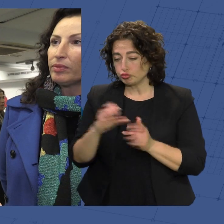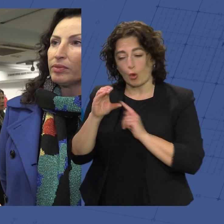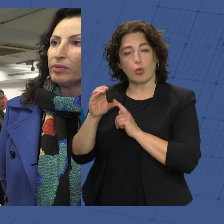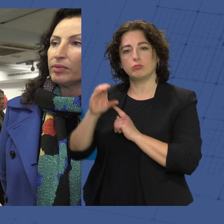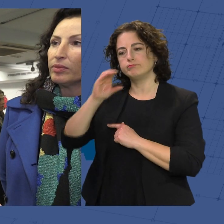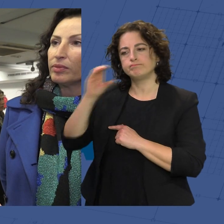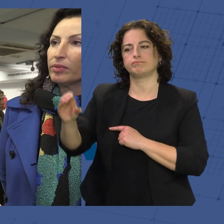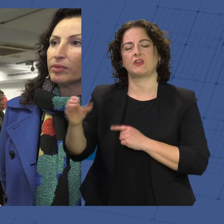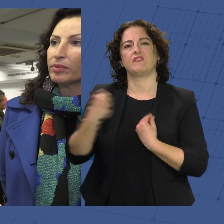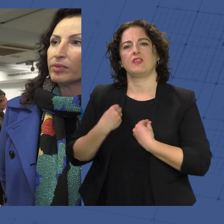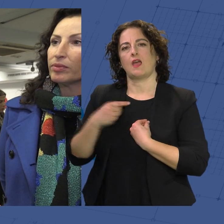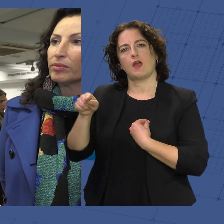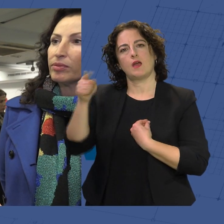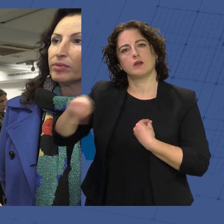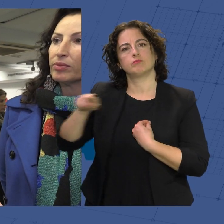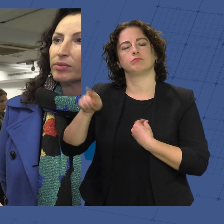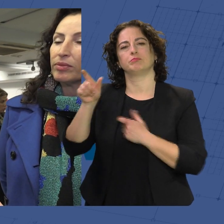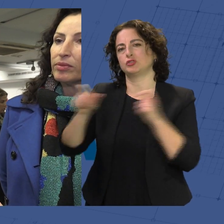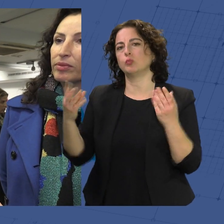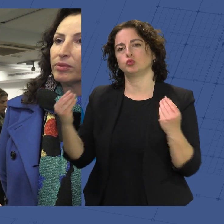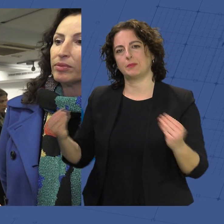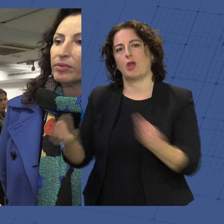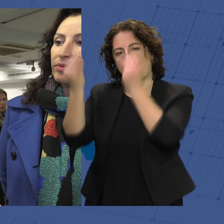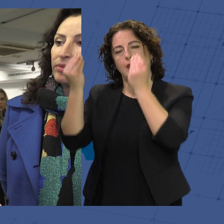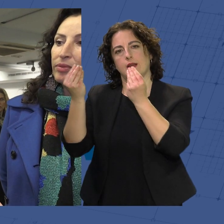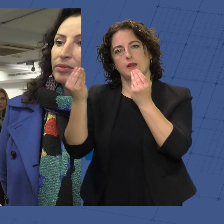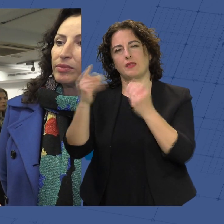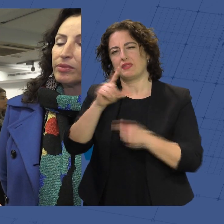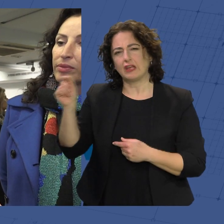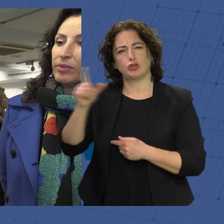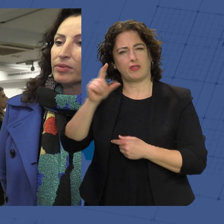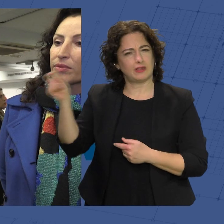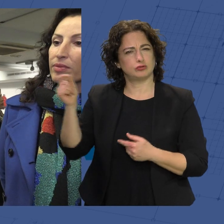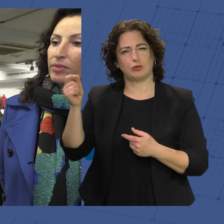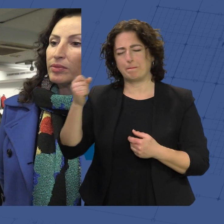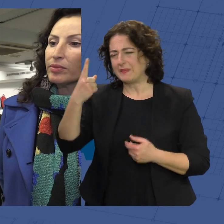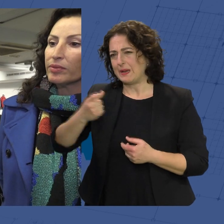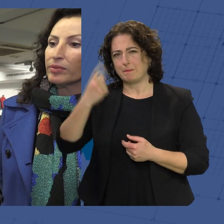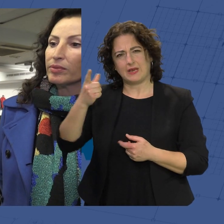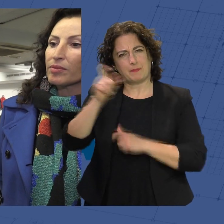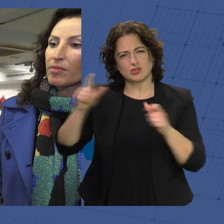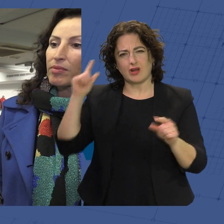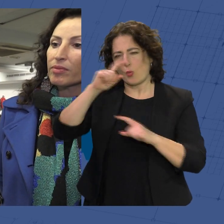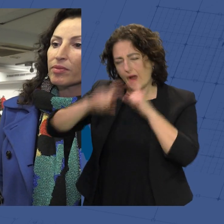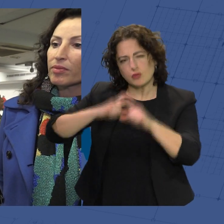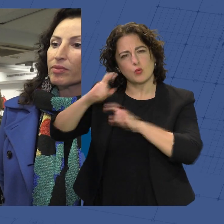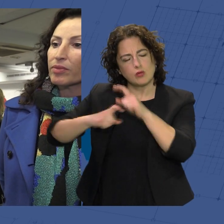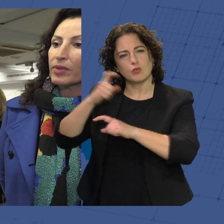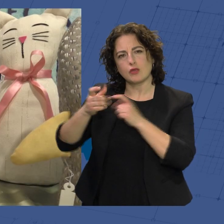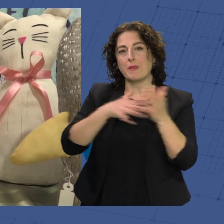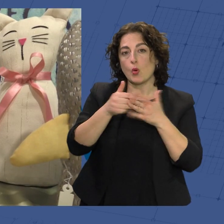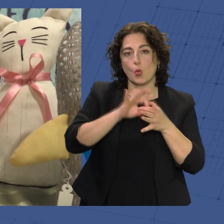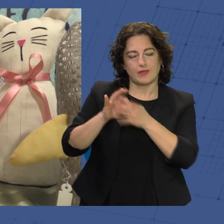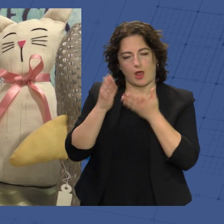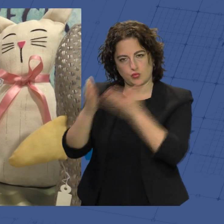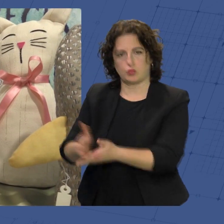a mejorar la vida de muchas personas. Cientos de miles de personas cada año son ayudadas por Manos Unidas.